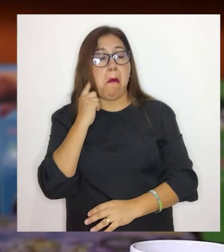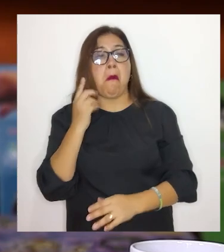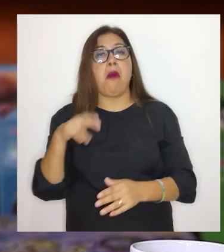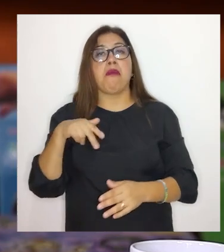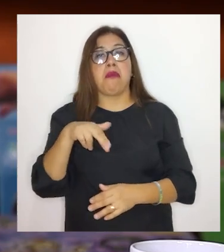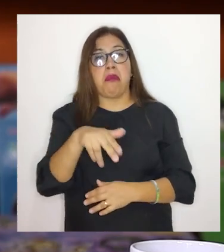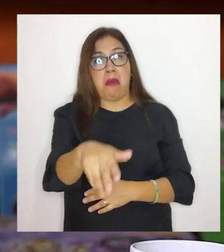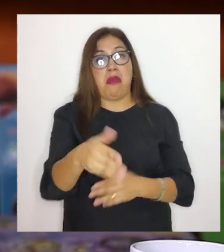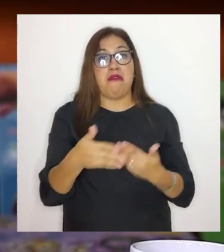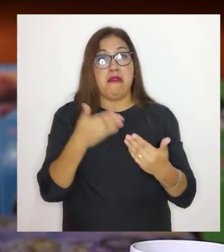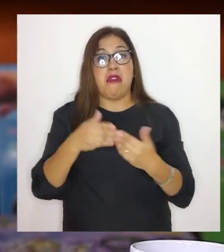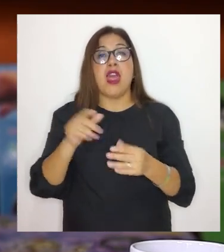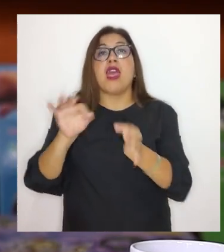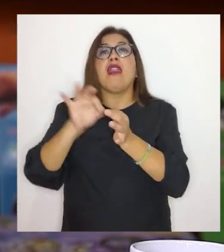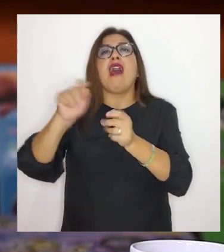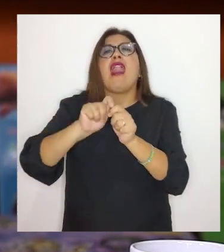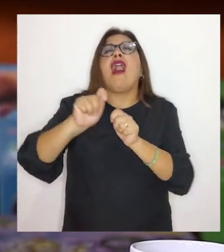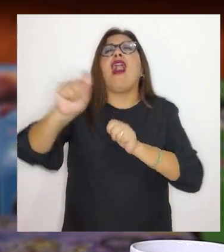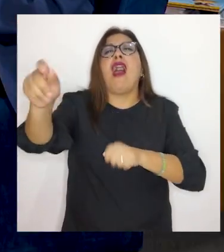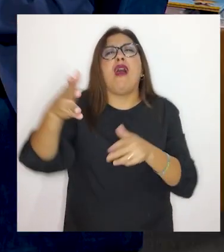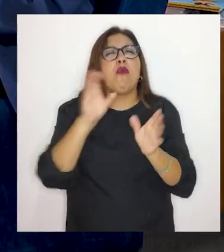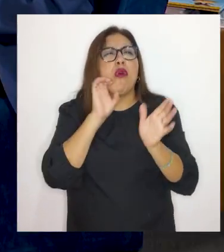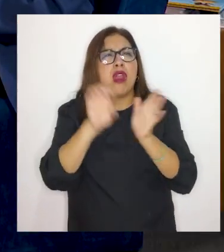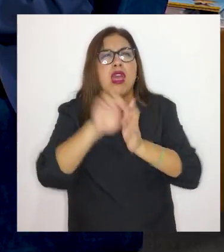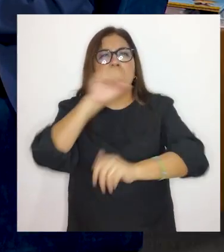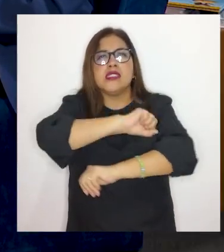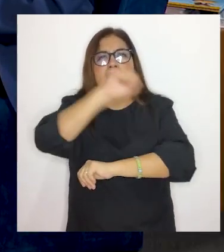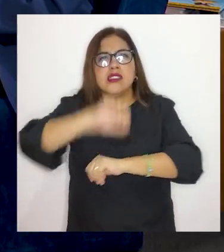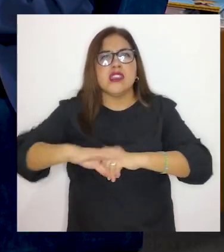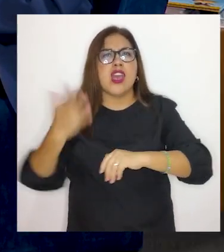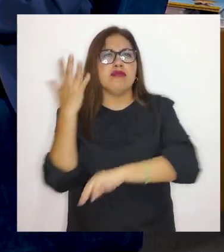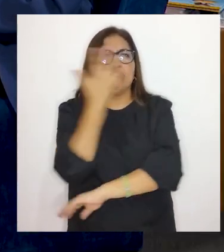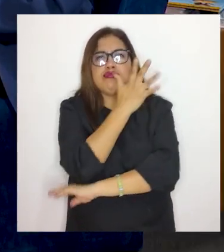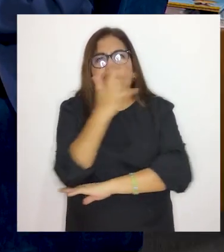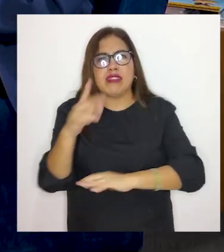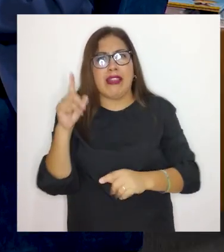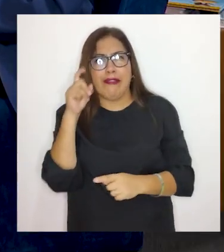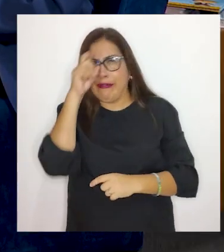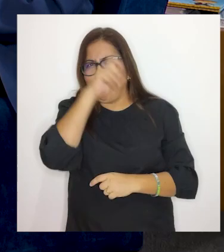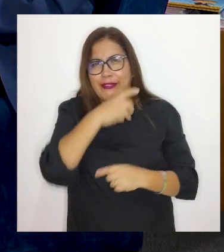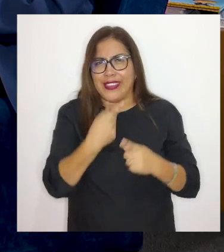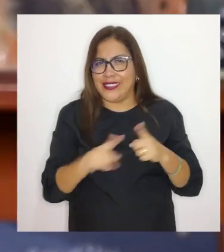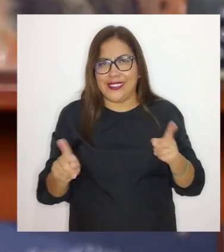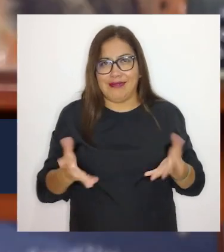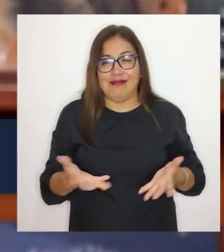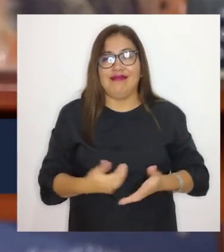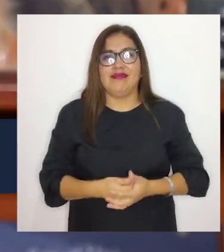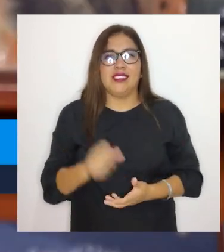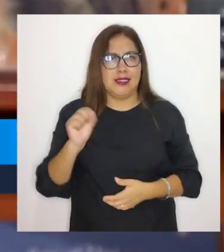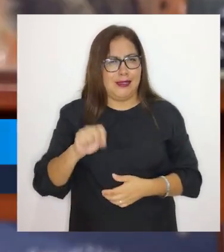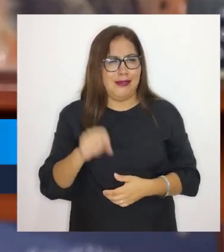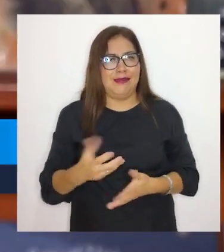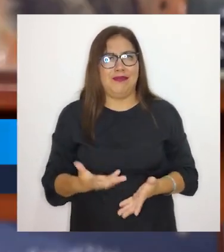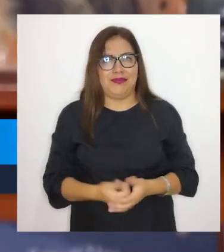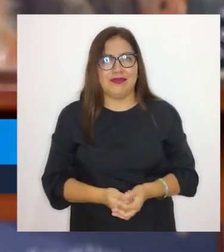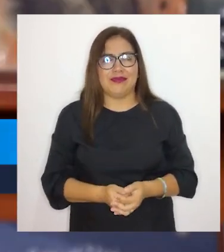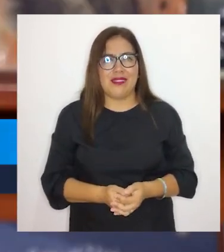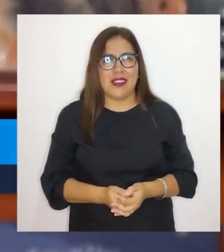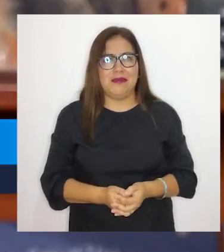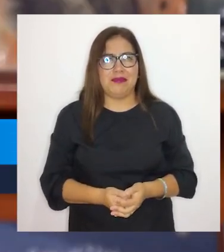una población rural, donde tiene uno que enfrentarse con ríos quebradas y valles todos juntos. Entonces, sí,